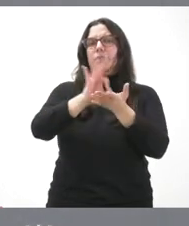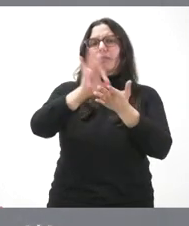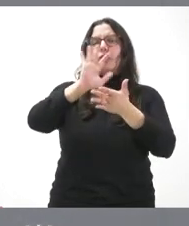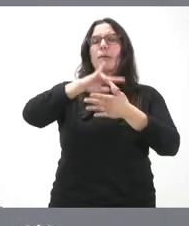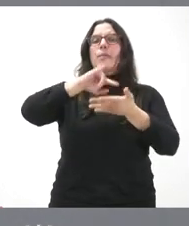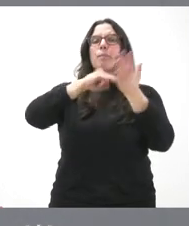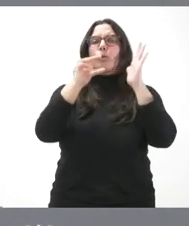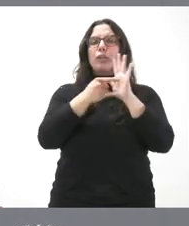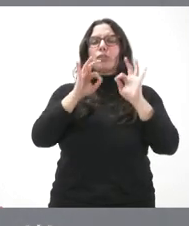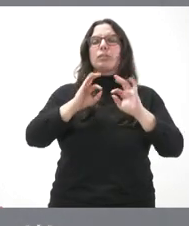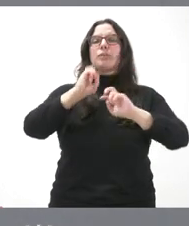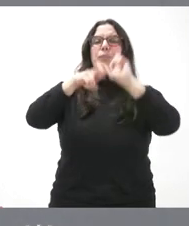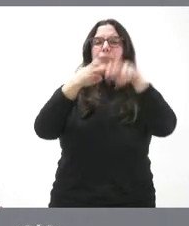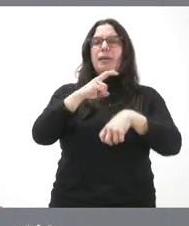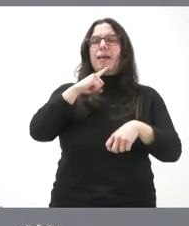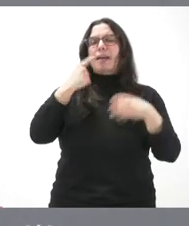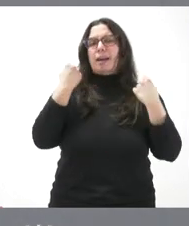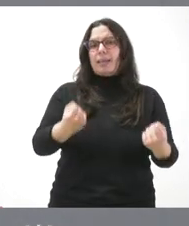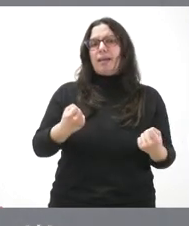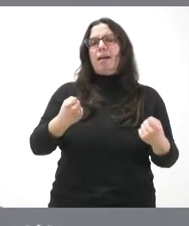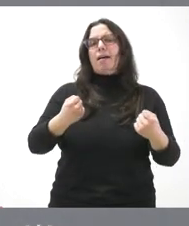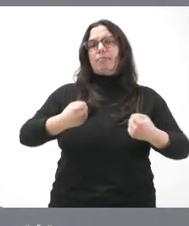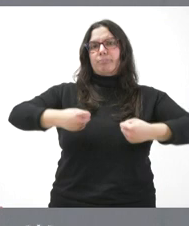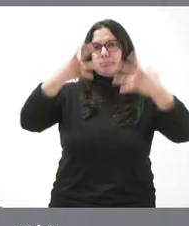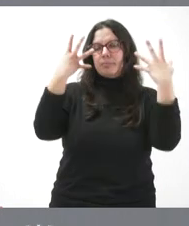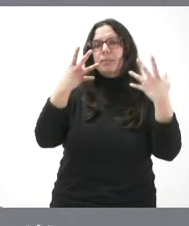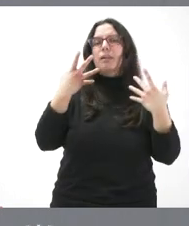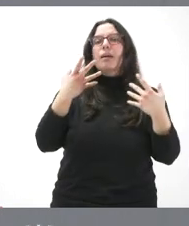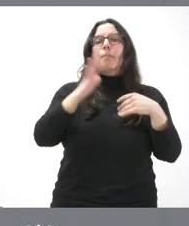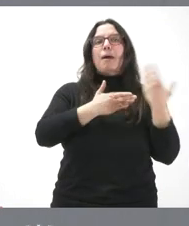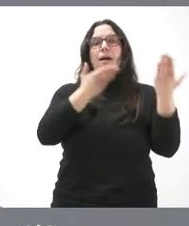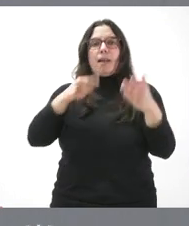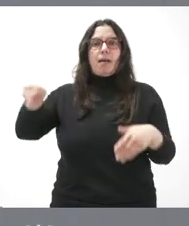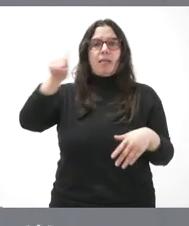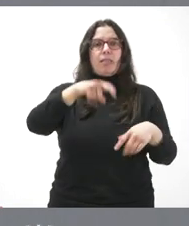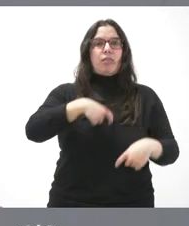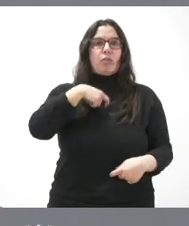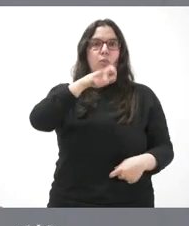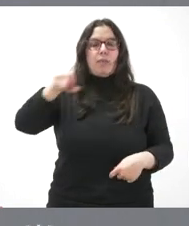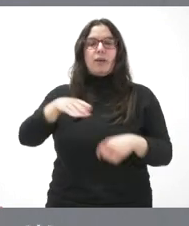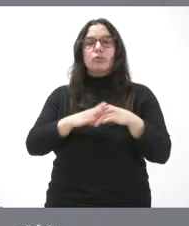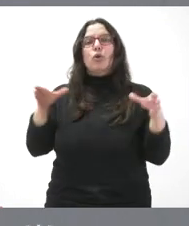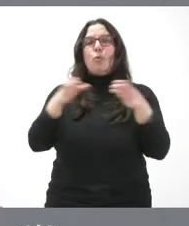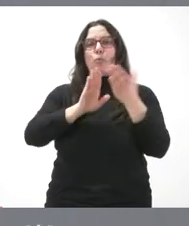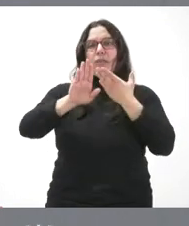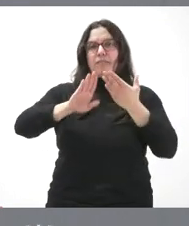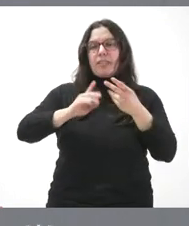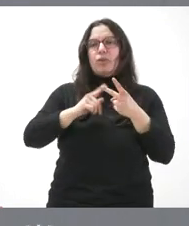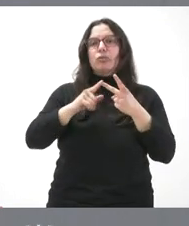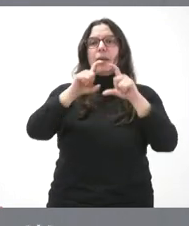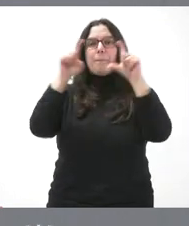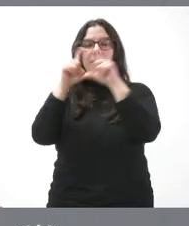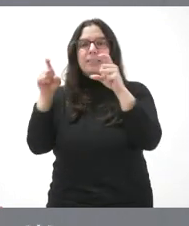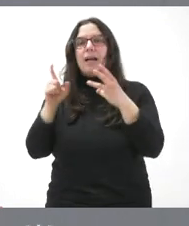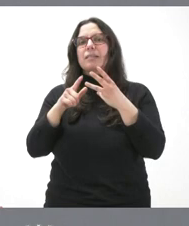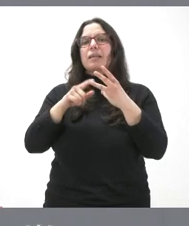rehabilitación energética en el ámbito residencial al servicio de los ciudadanos, comunidades de propietarios, empresas y agentes